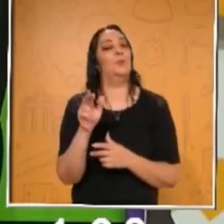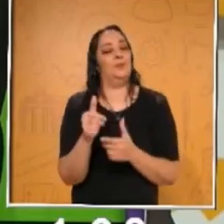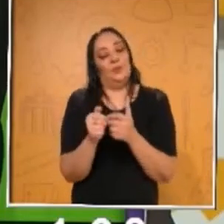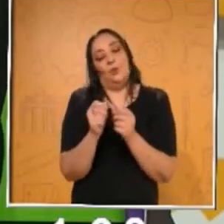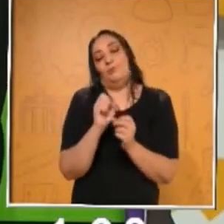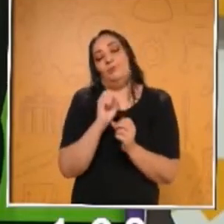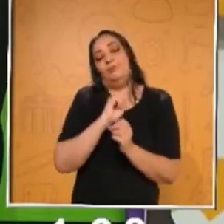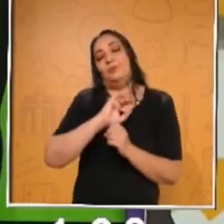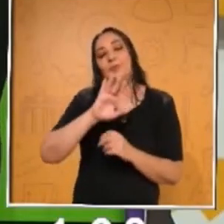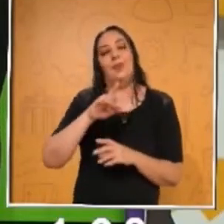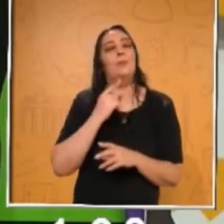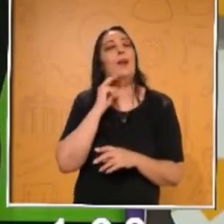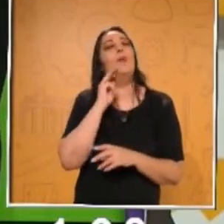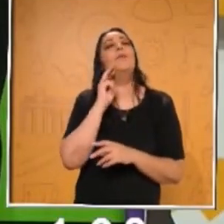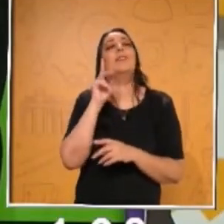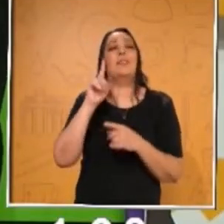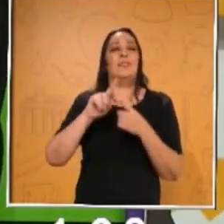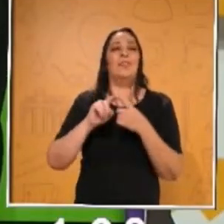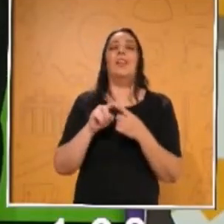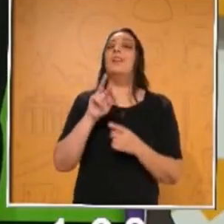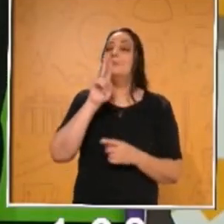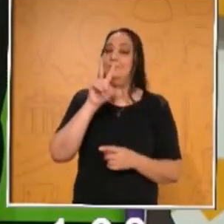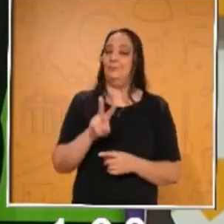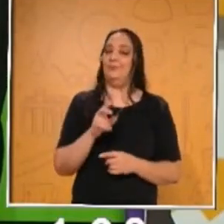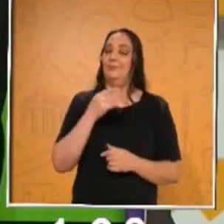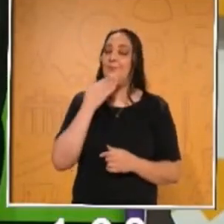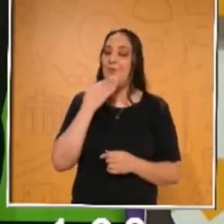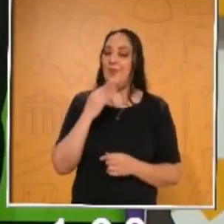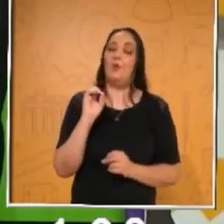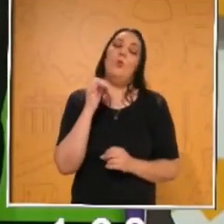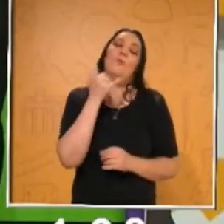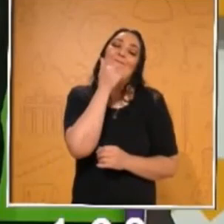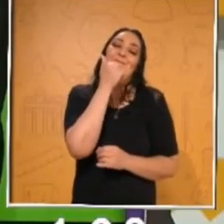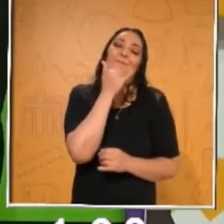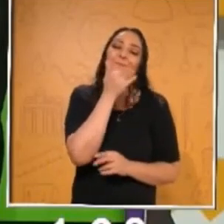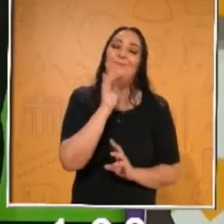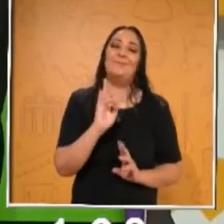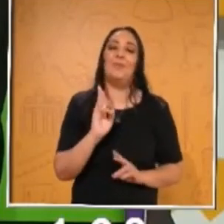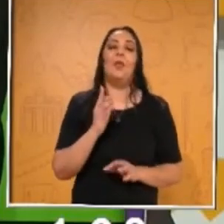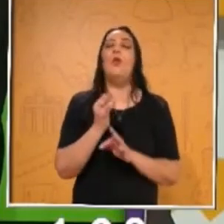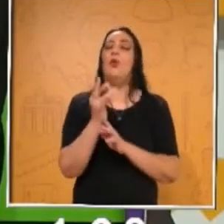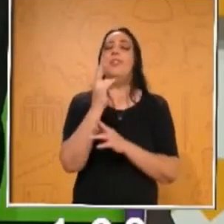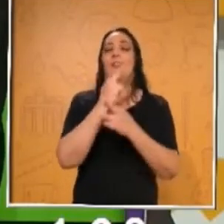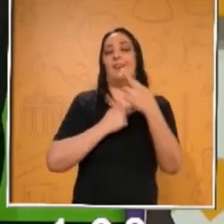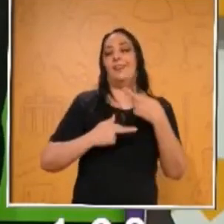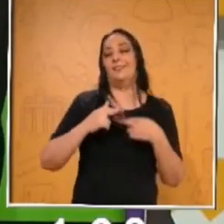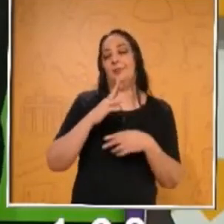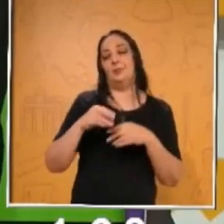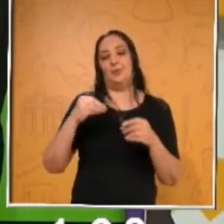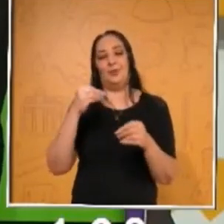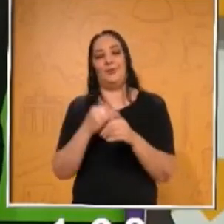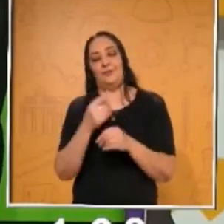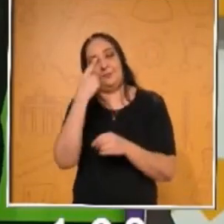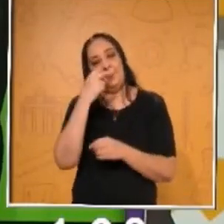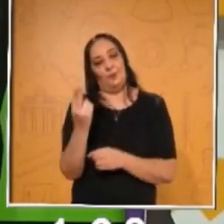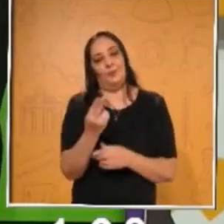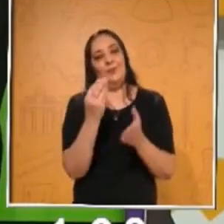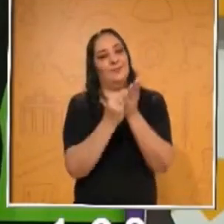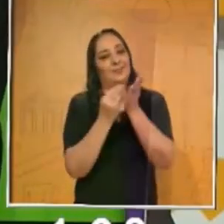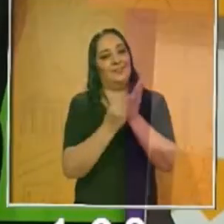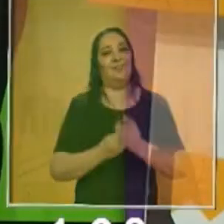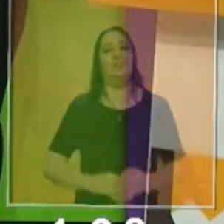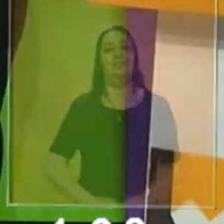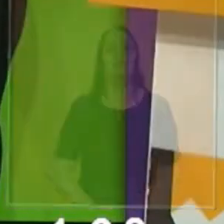vamos a ir viendo quién sí la tiene correcta y quién la tiene de manera equivocada. Vámonos a un pequeño corte y en unos momentos regresamos. Regresamos.